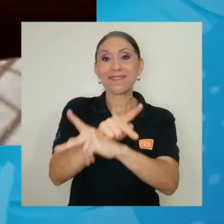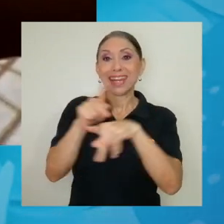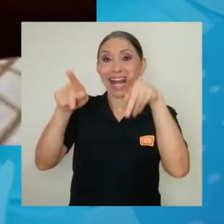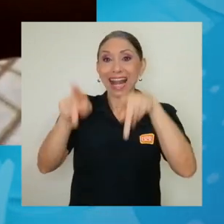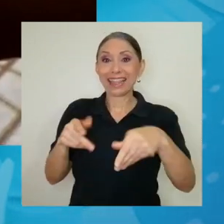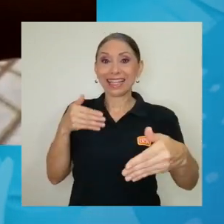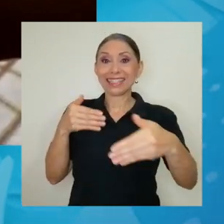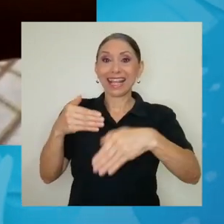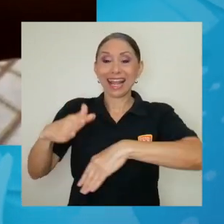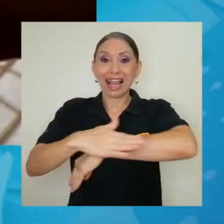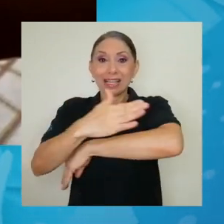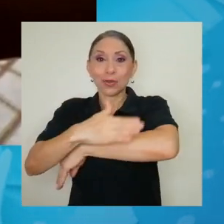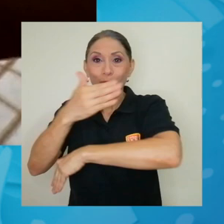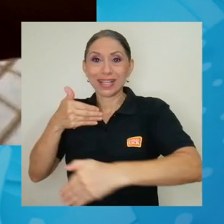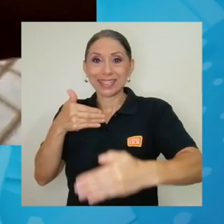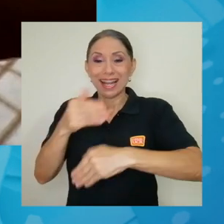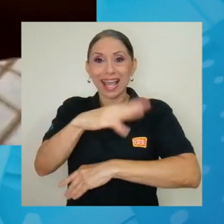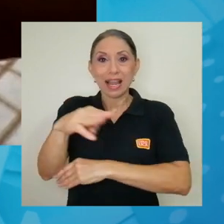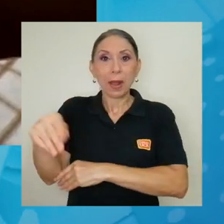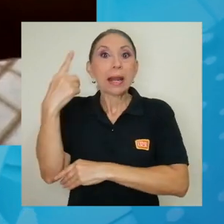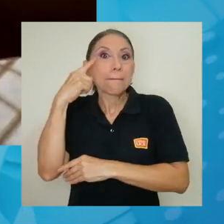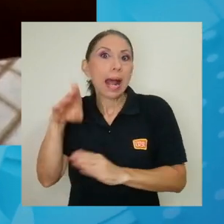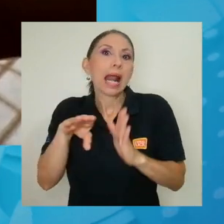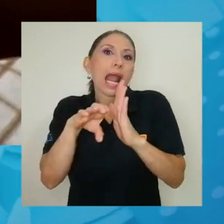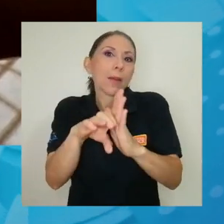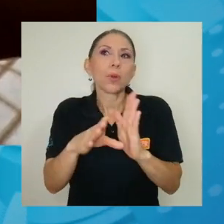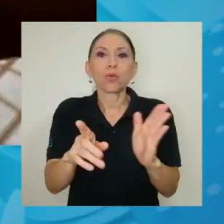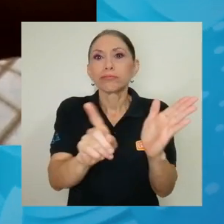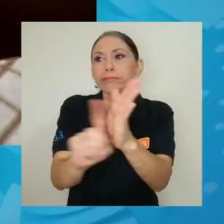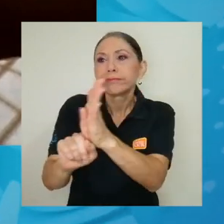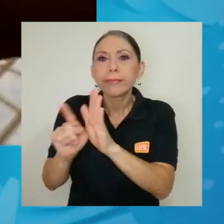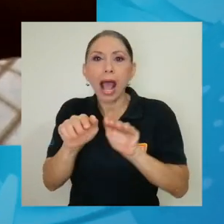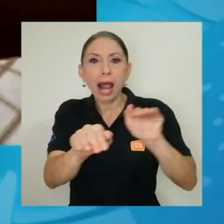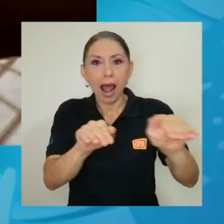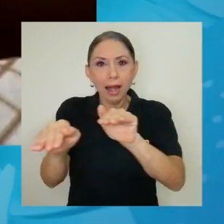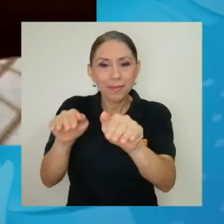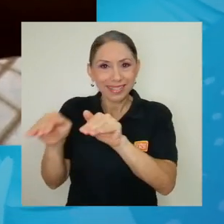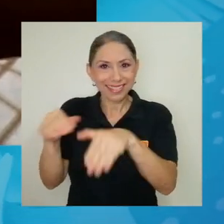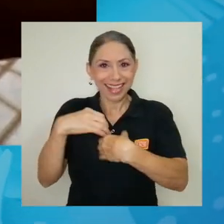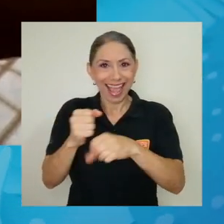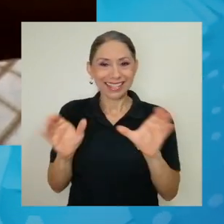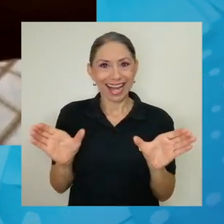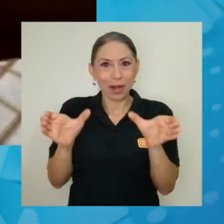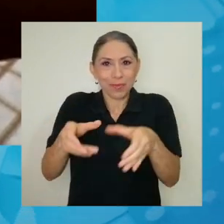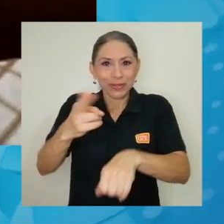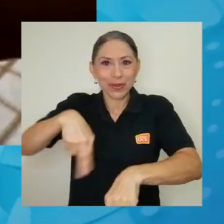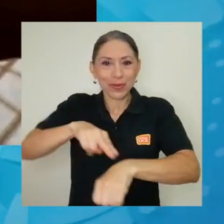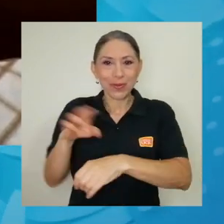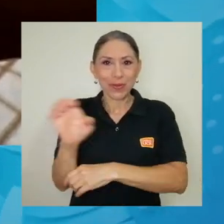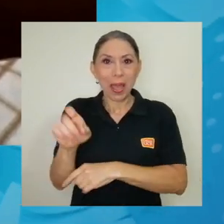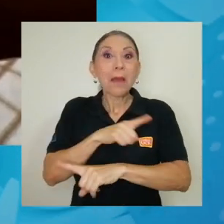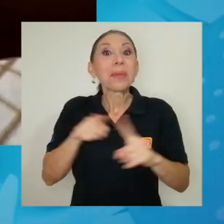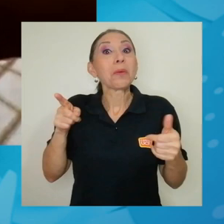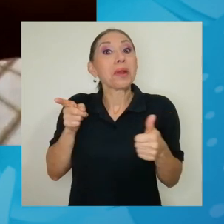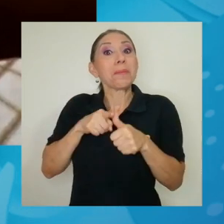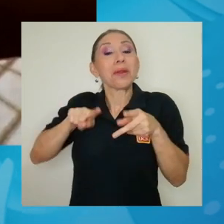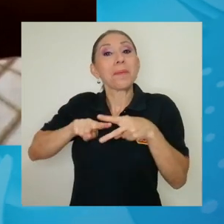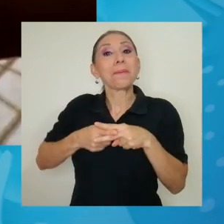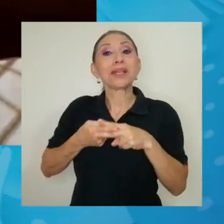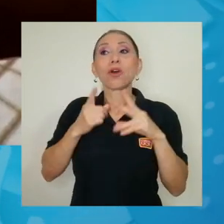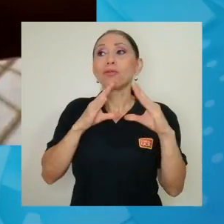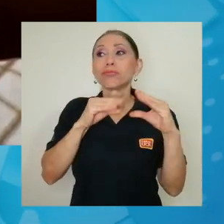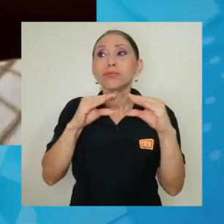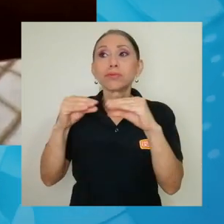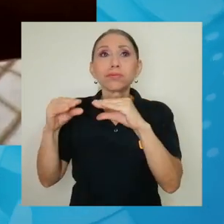población costera y armar las alarmas que por supuesto la Comisión es la que hace. Pero así fue como empezó de boca en boca al